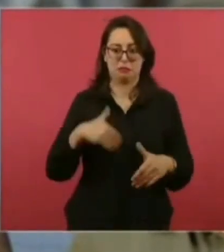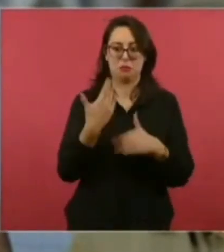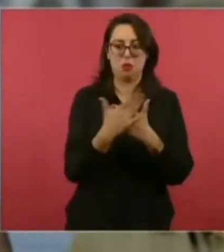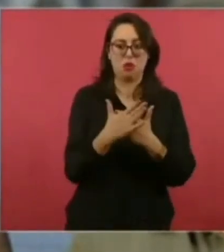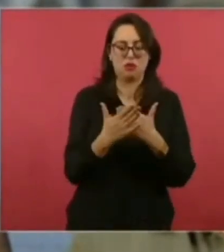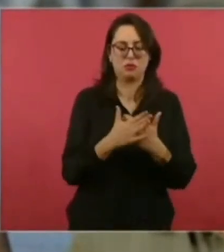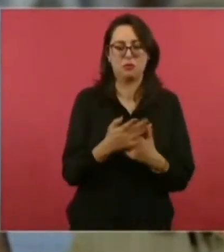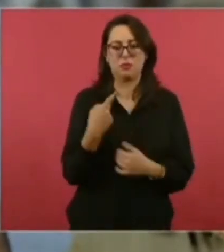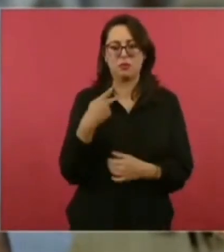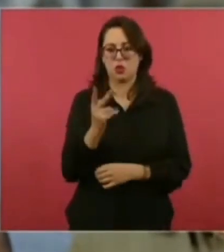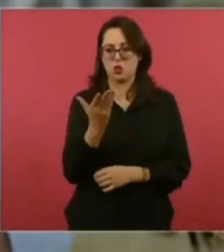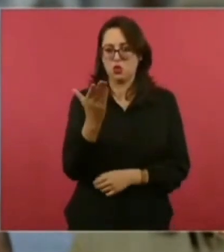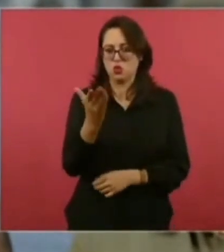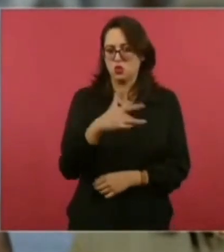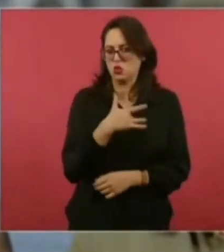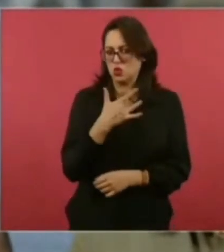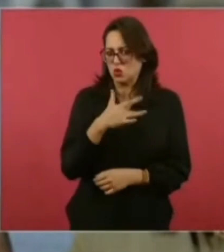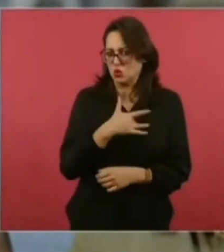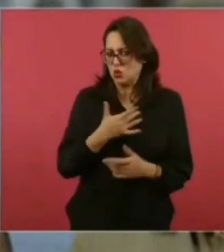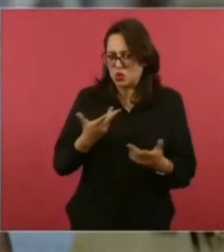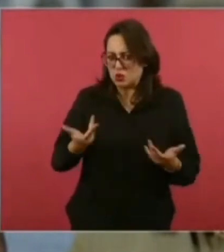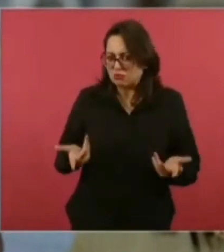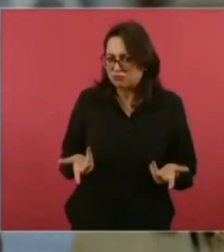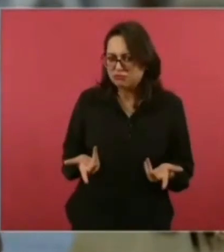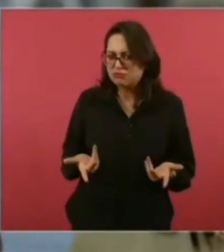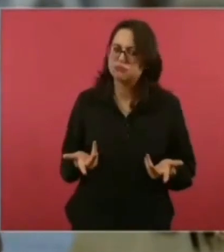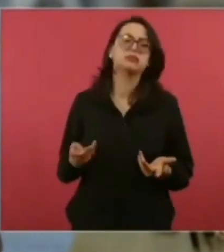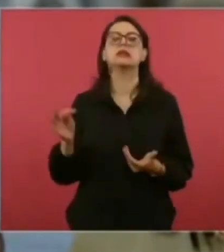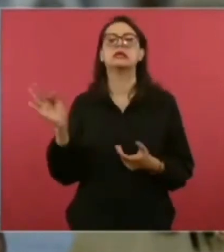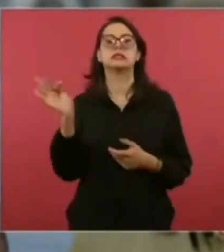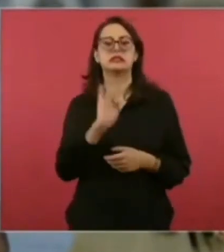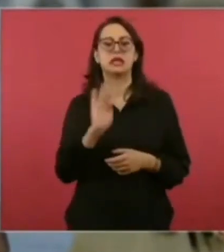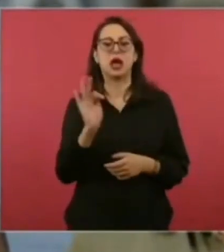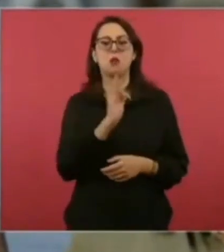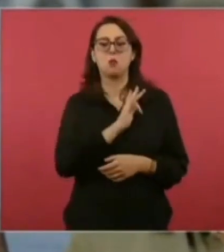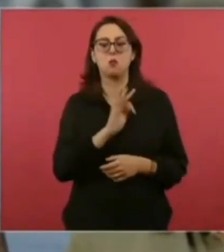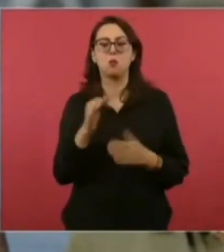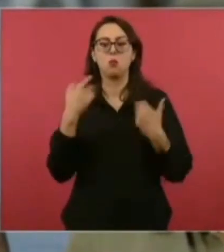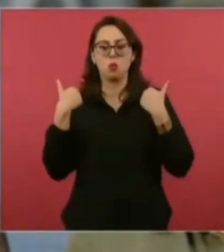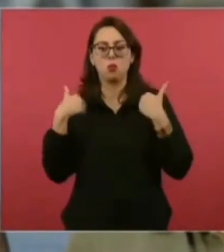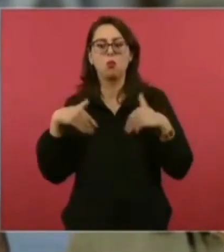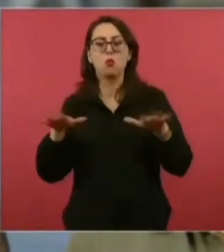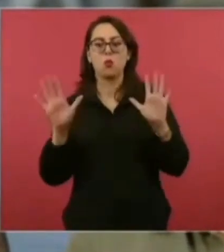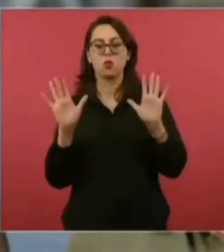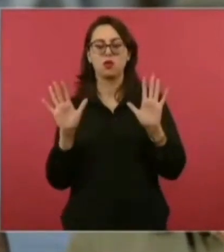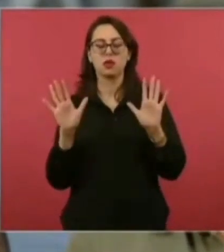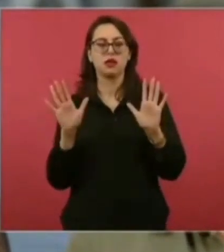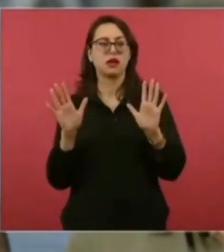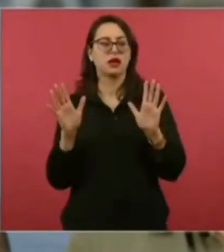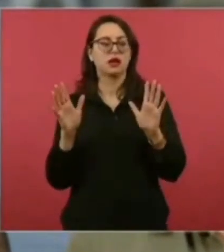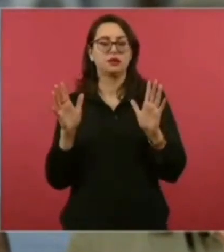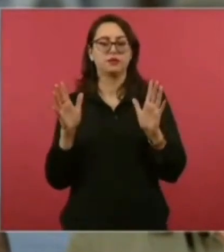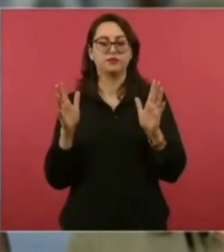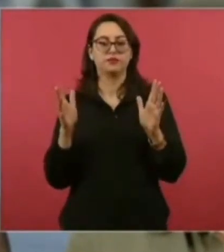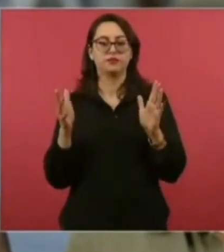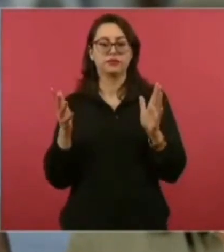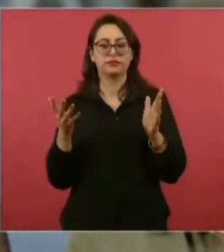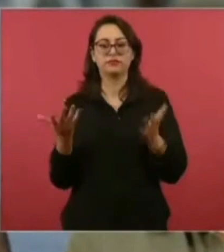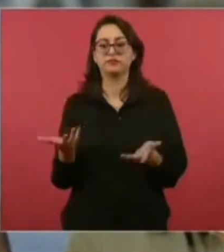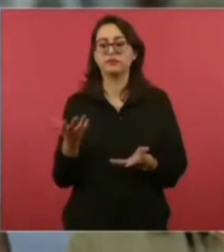presidente, si no consideraría también que sería una oportunidad para otros actores políticos, como por ejemplo